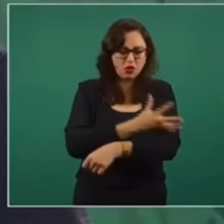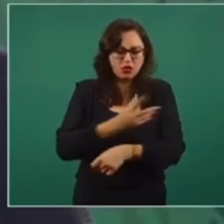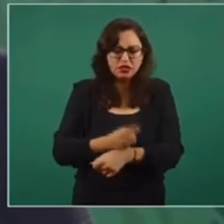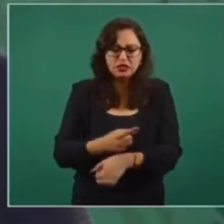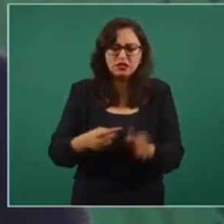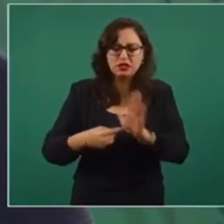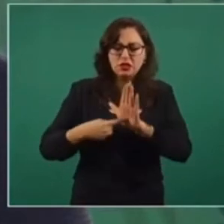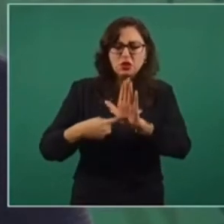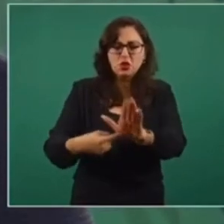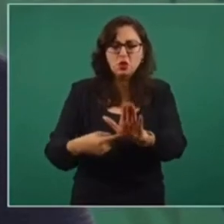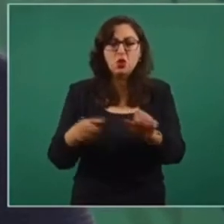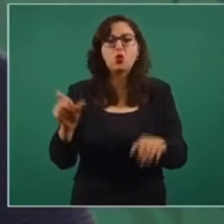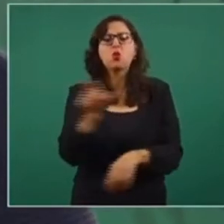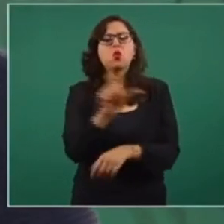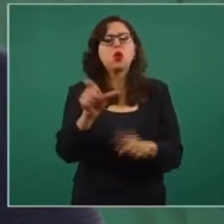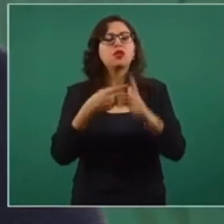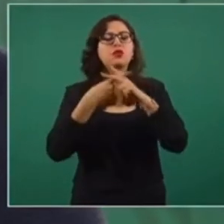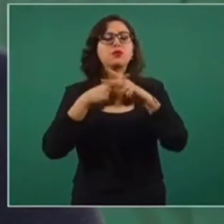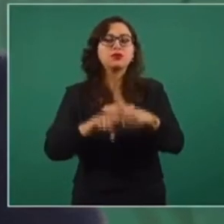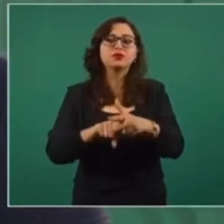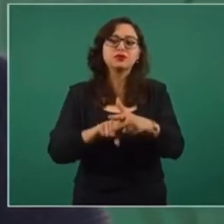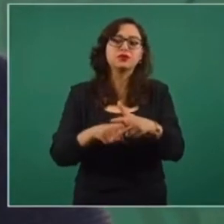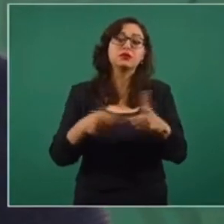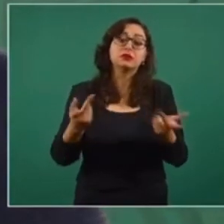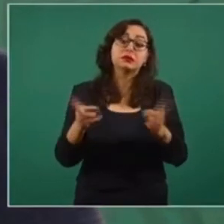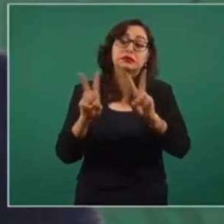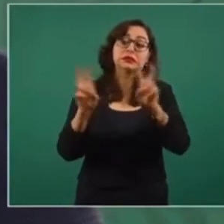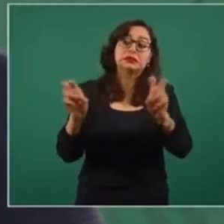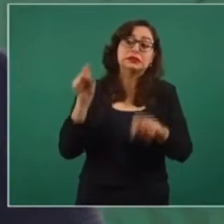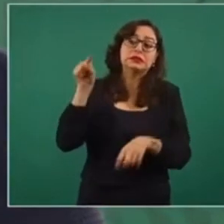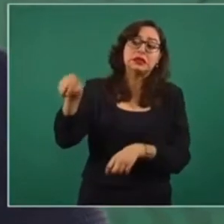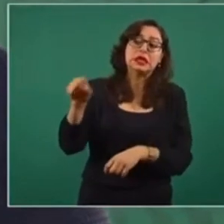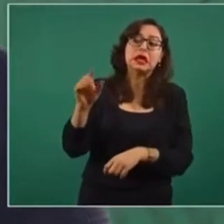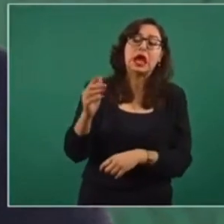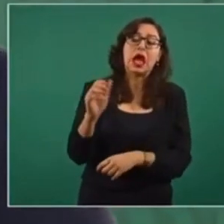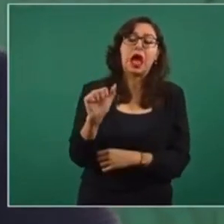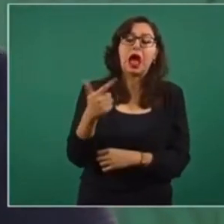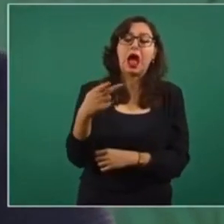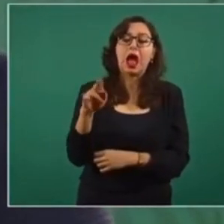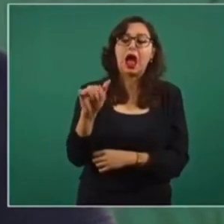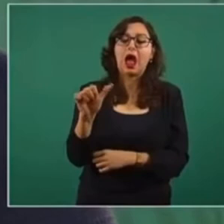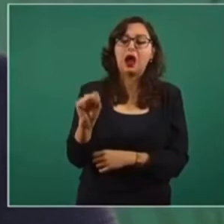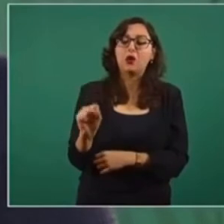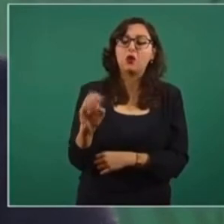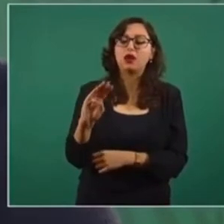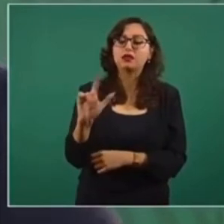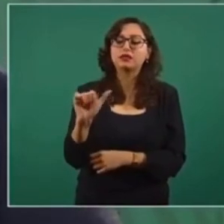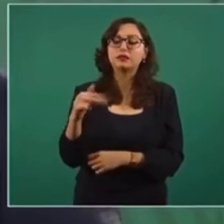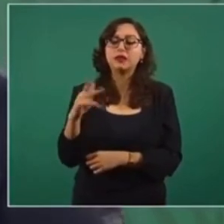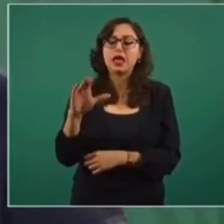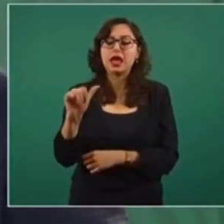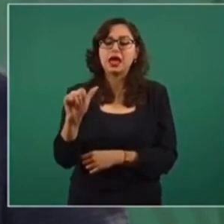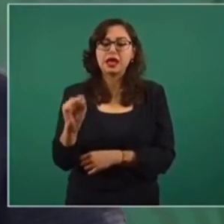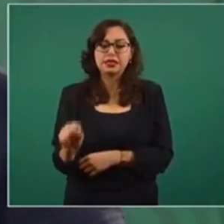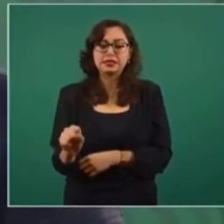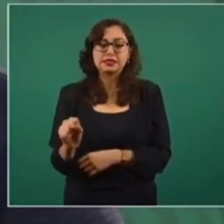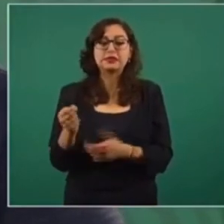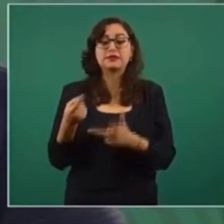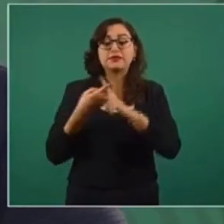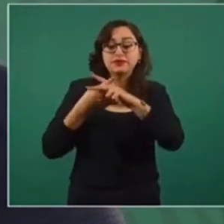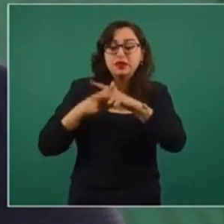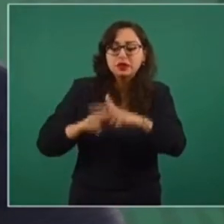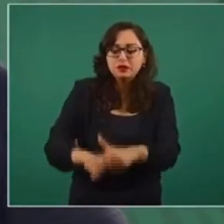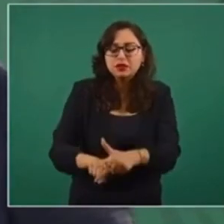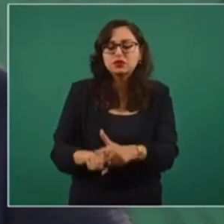vado de aguas blancas. Y ahí empezó. Y la construcción al principio fue jurisprudencial y